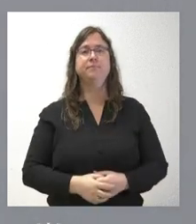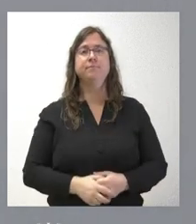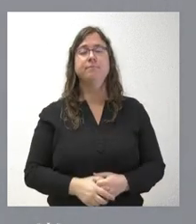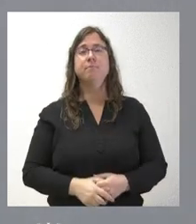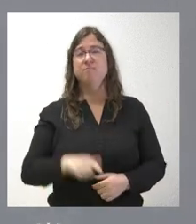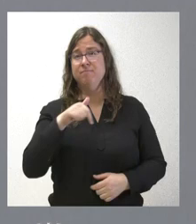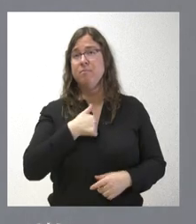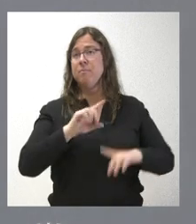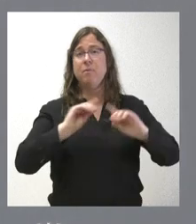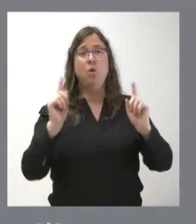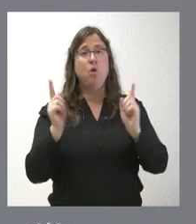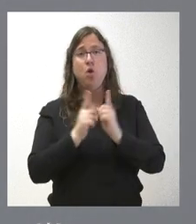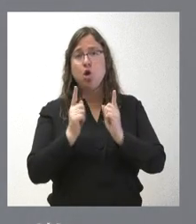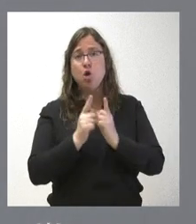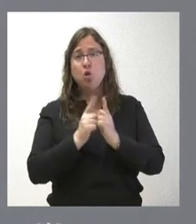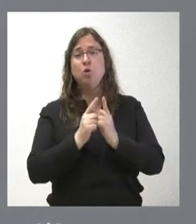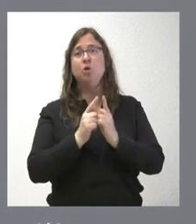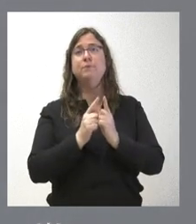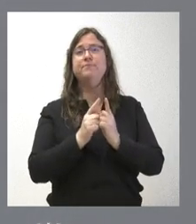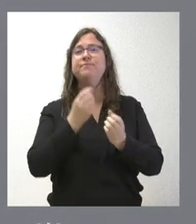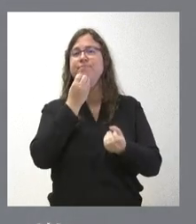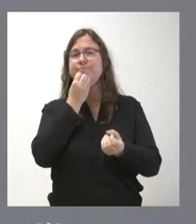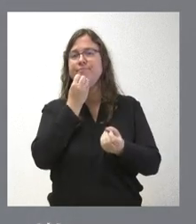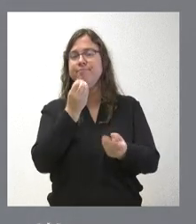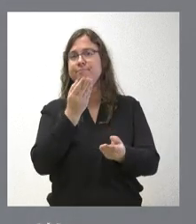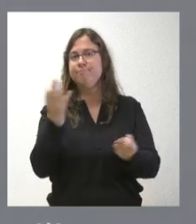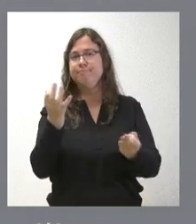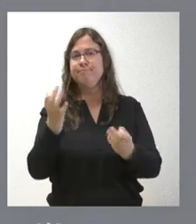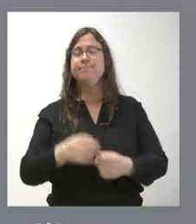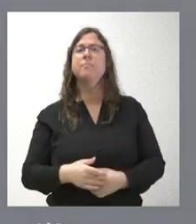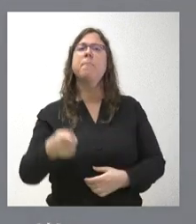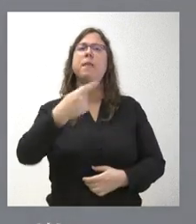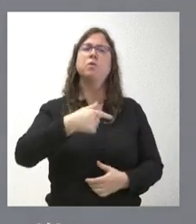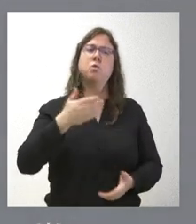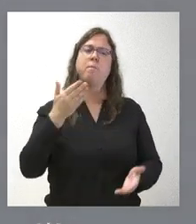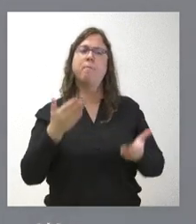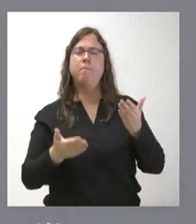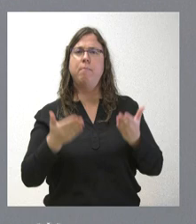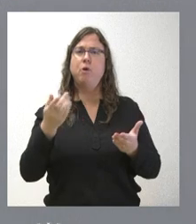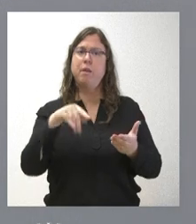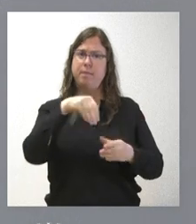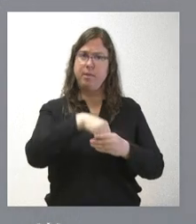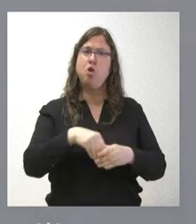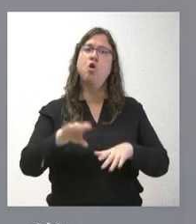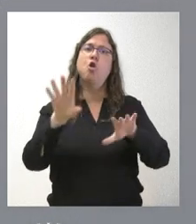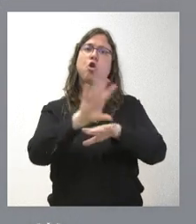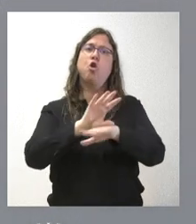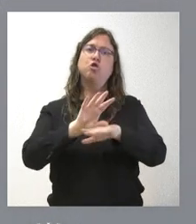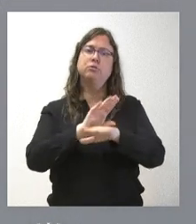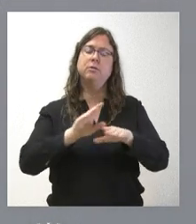muy brevemente señalarles que hemos valorado también en el Consejo los datos